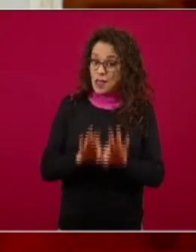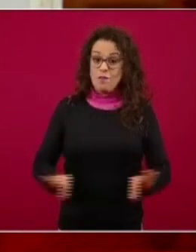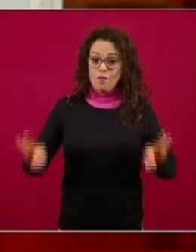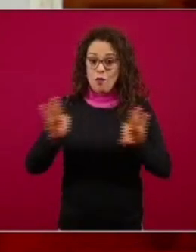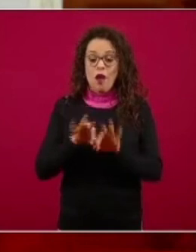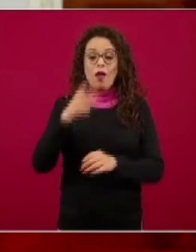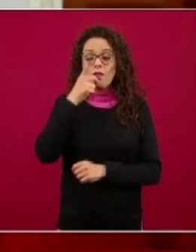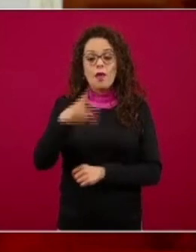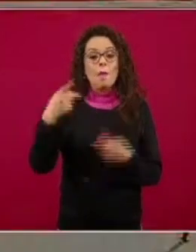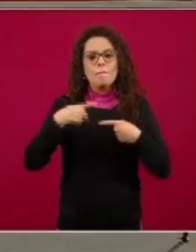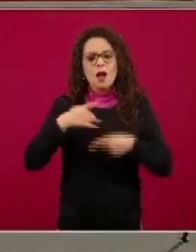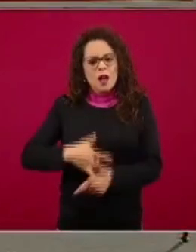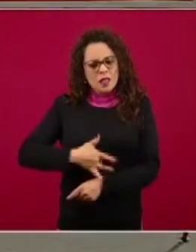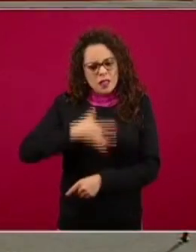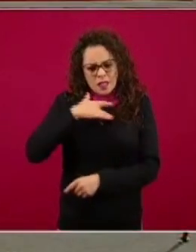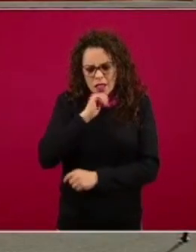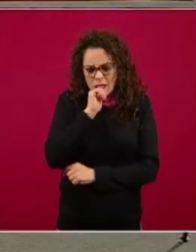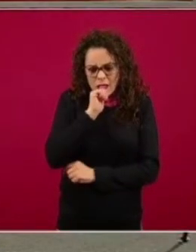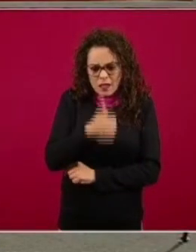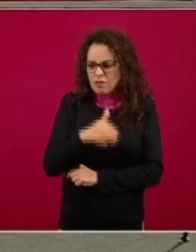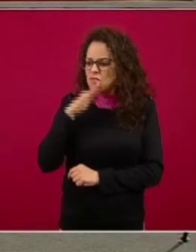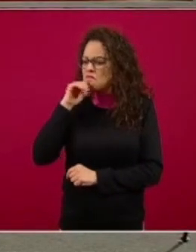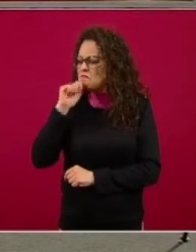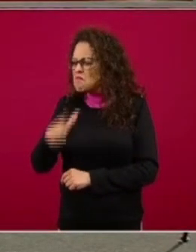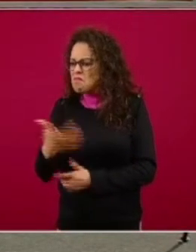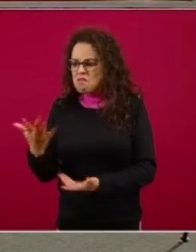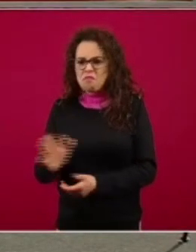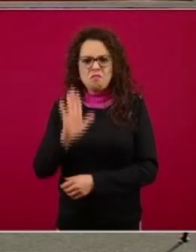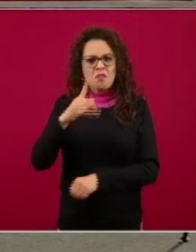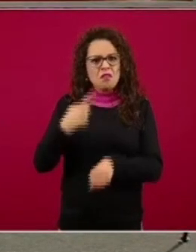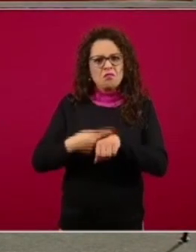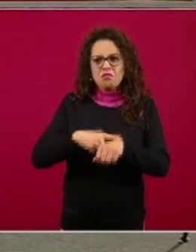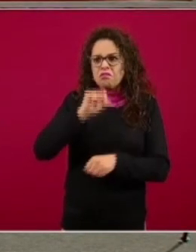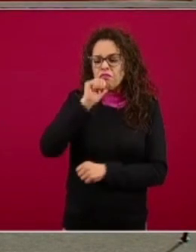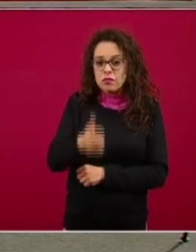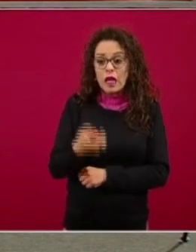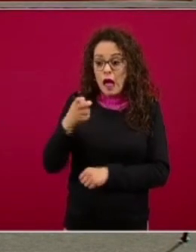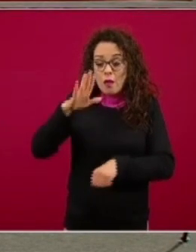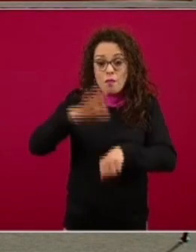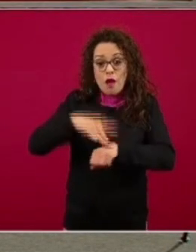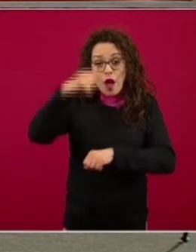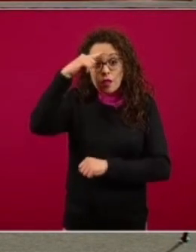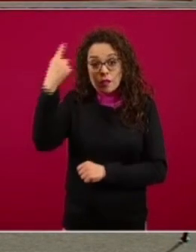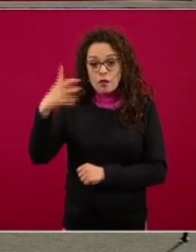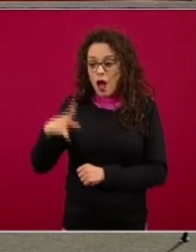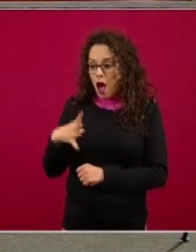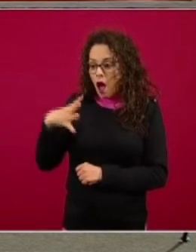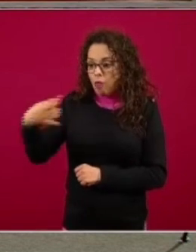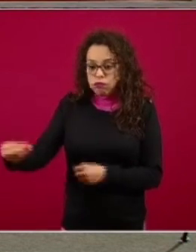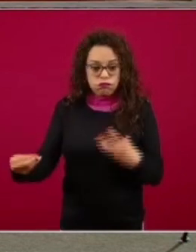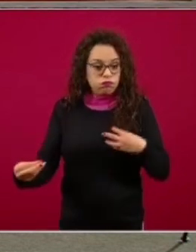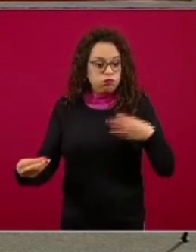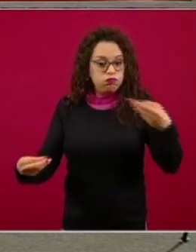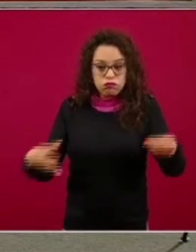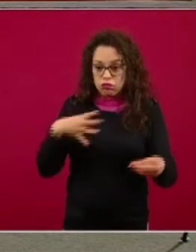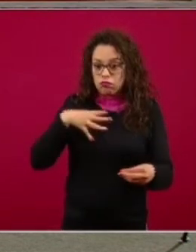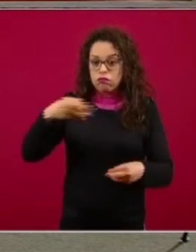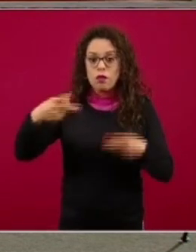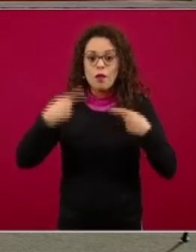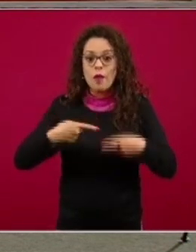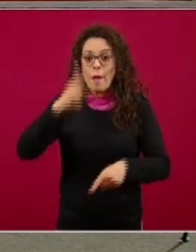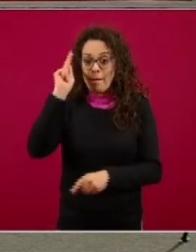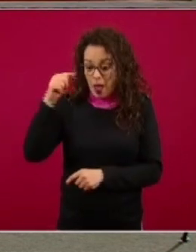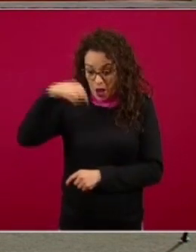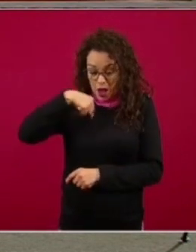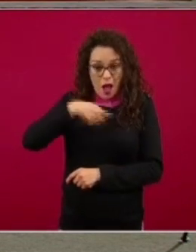transmiten la enfermedad sin darse cuenta. Entonces, una de las primeras cosas es que